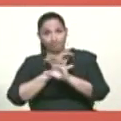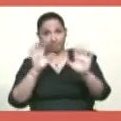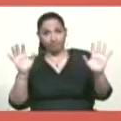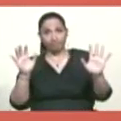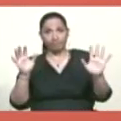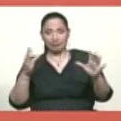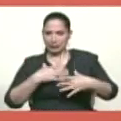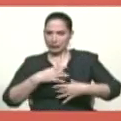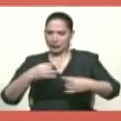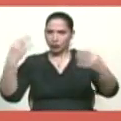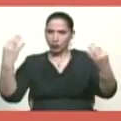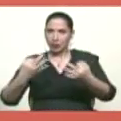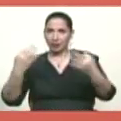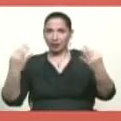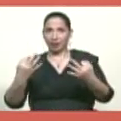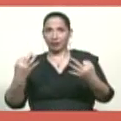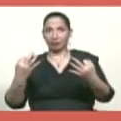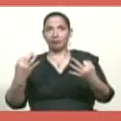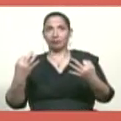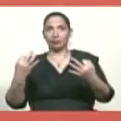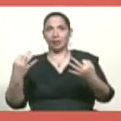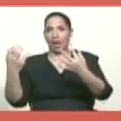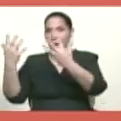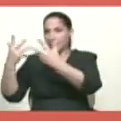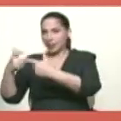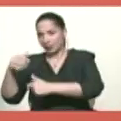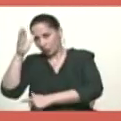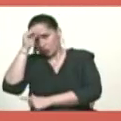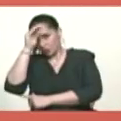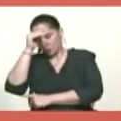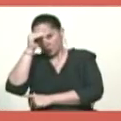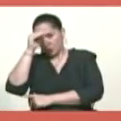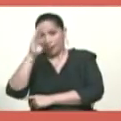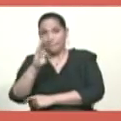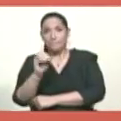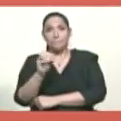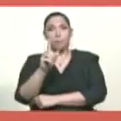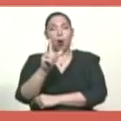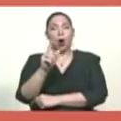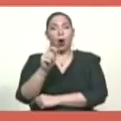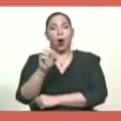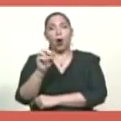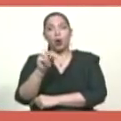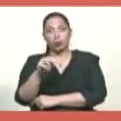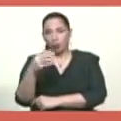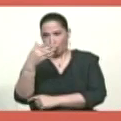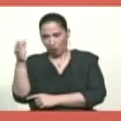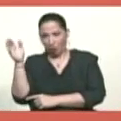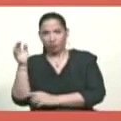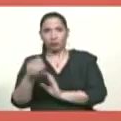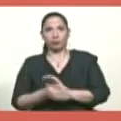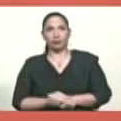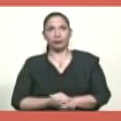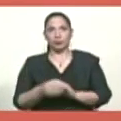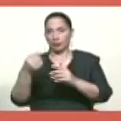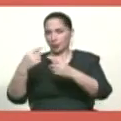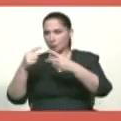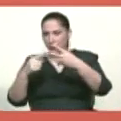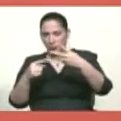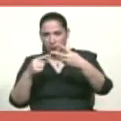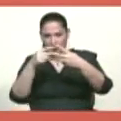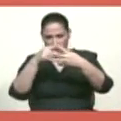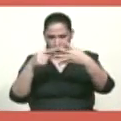la intención real de la administración de Donald Trump de John Bolton de Marco Rubio de Mike Pence